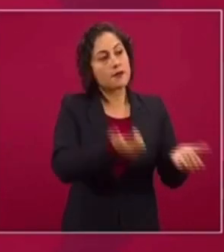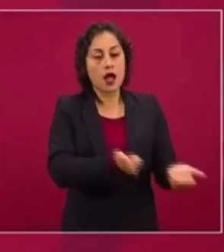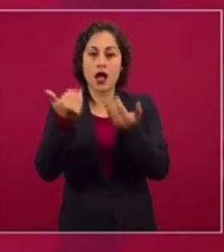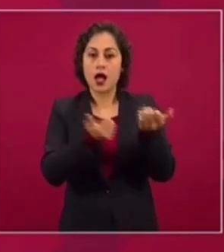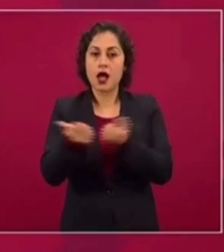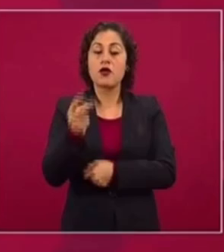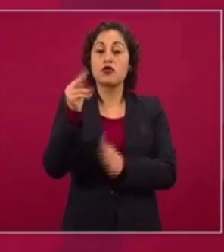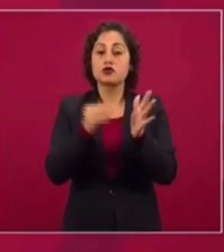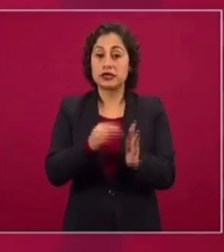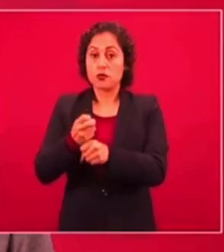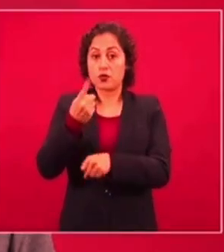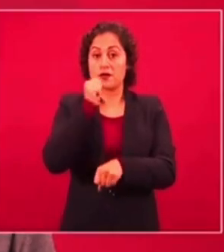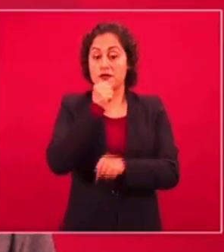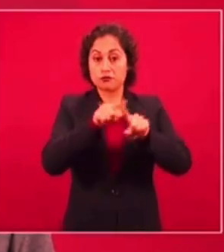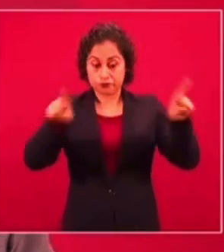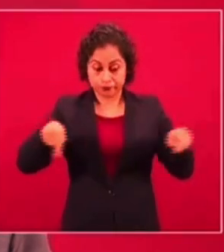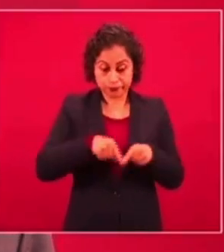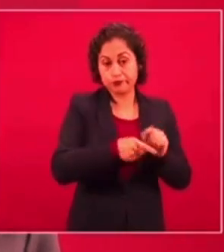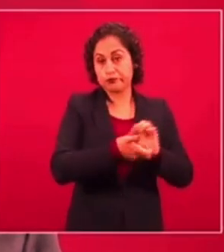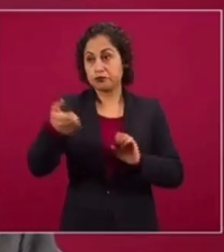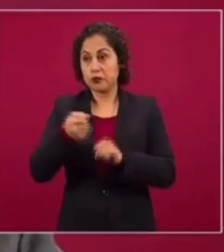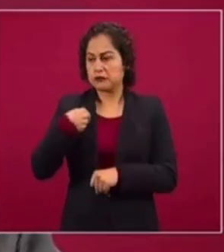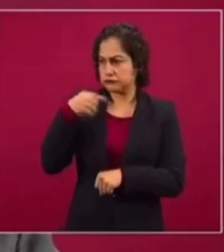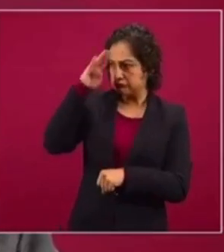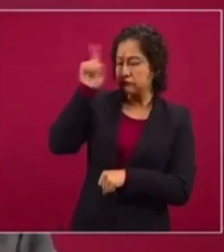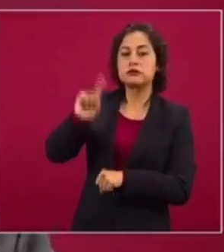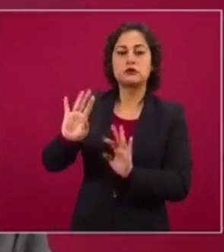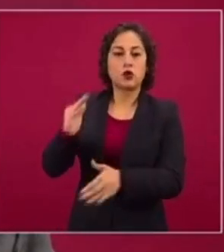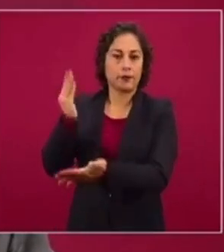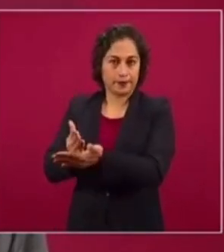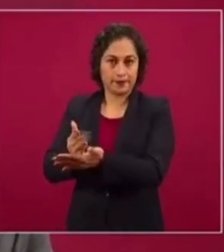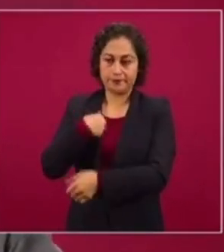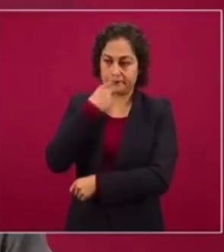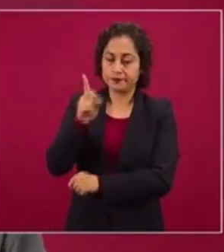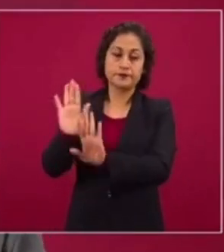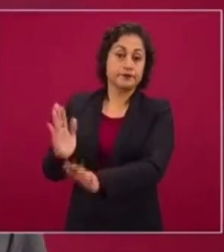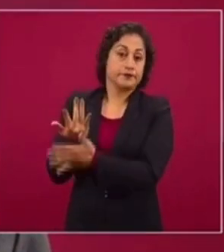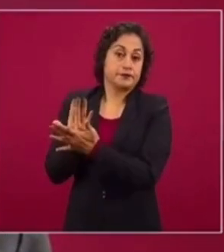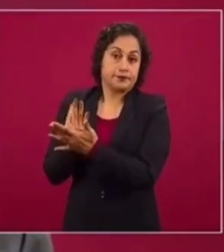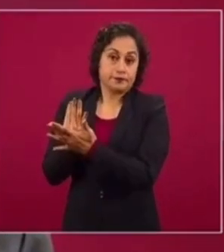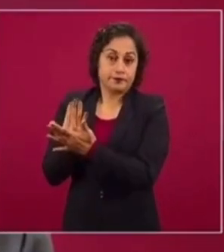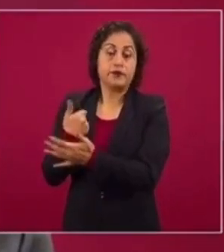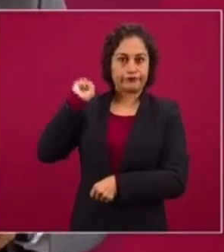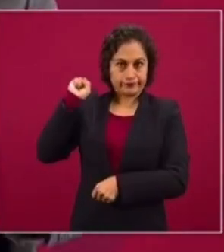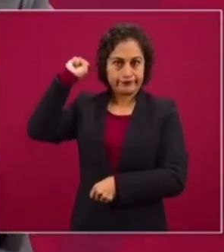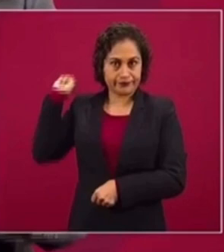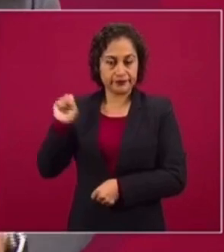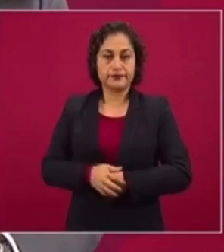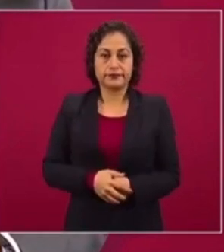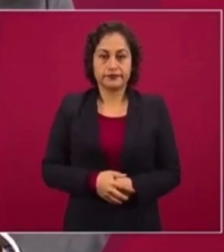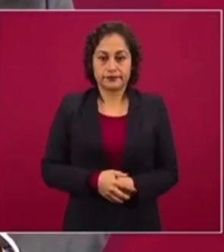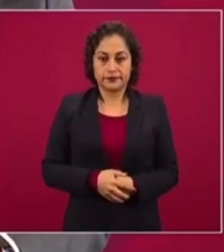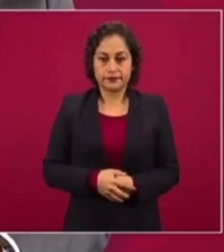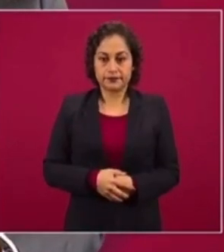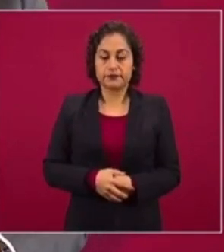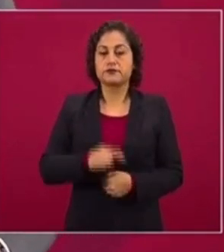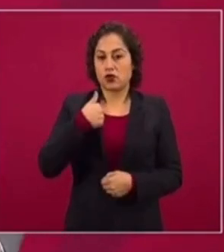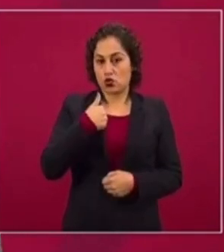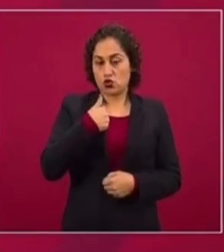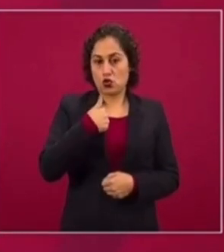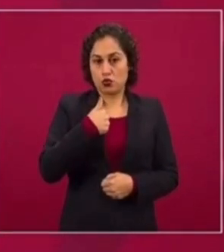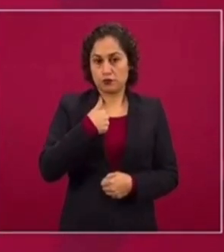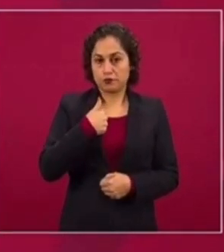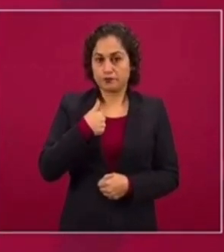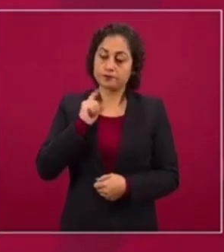metros cúbicos por segundo y yo detuve eso. Les dije, esperen, voy para allá. Y les propuse